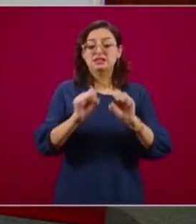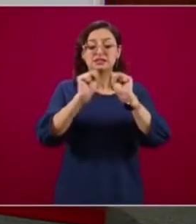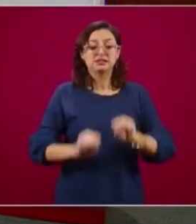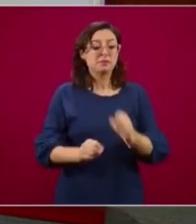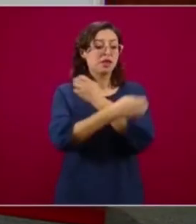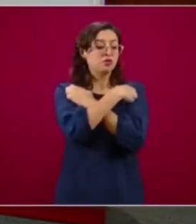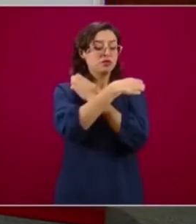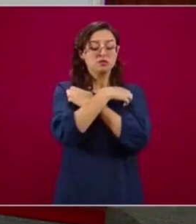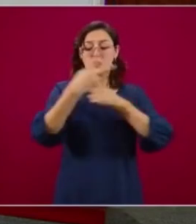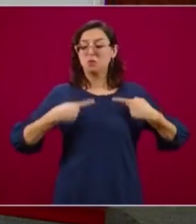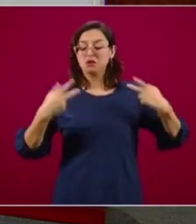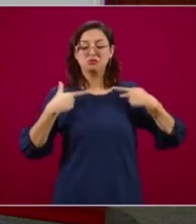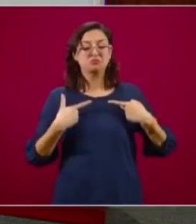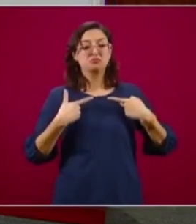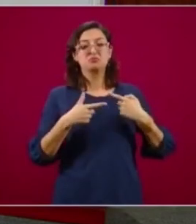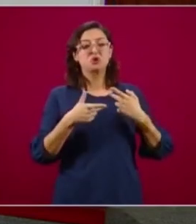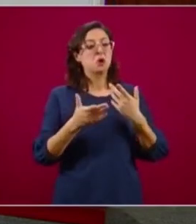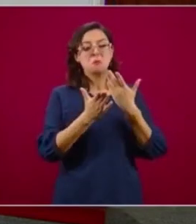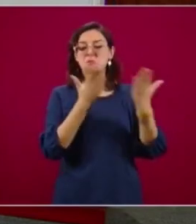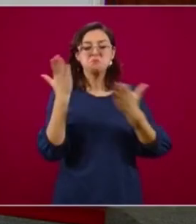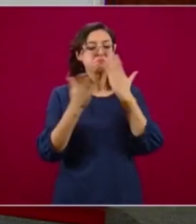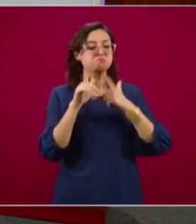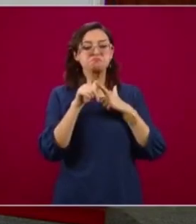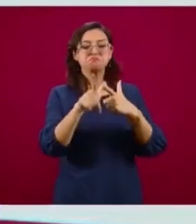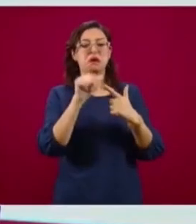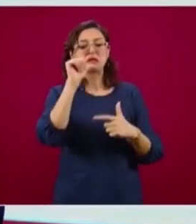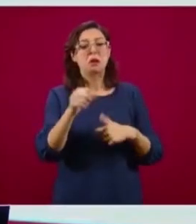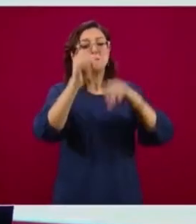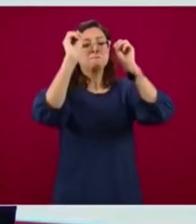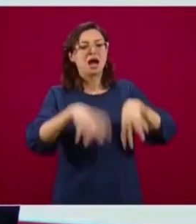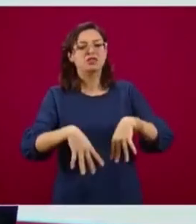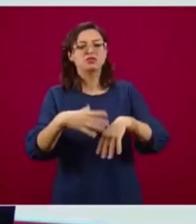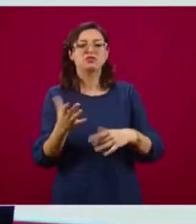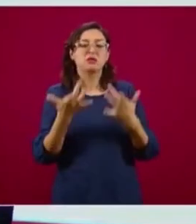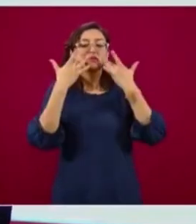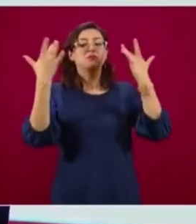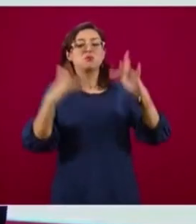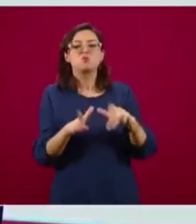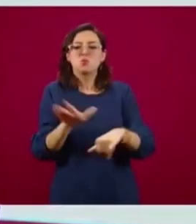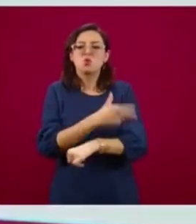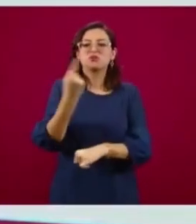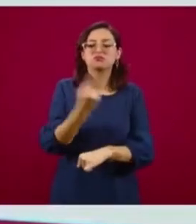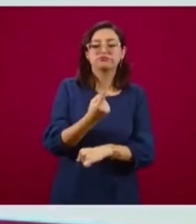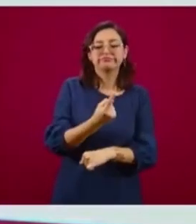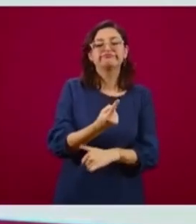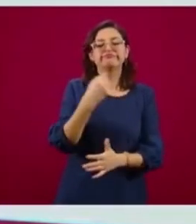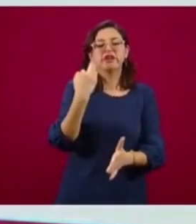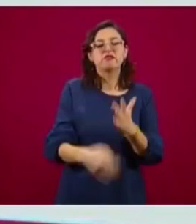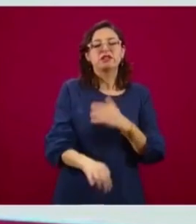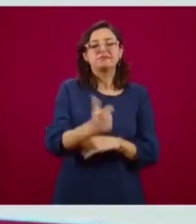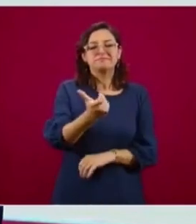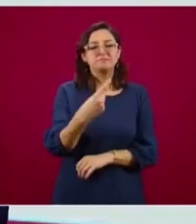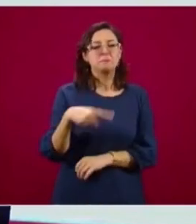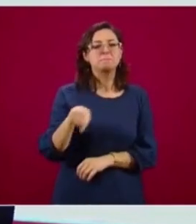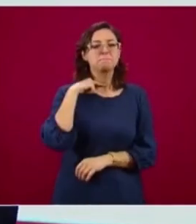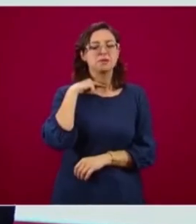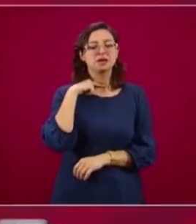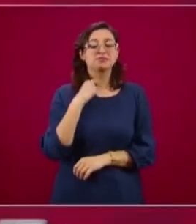nacional son precisamente razones económicas, aunque dentro de un